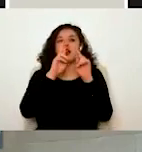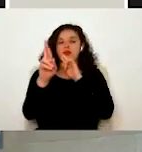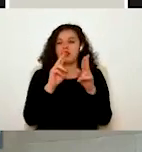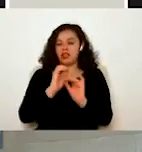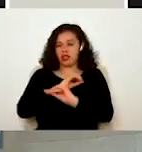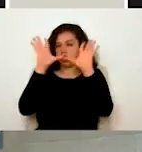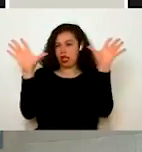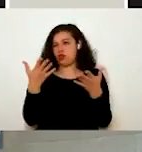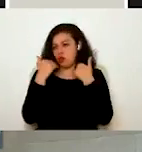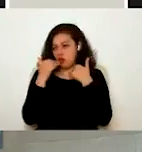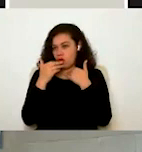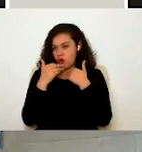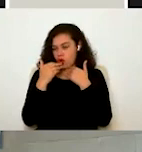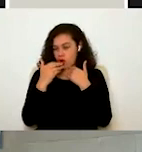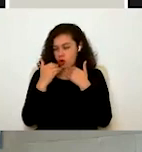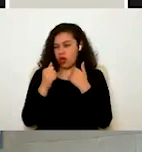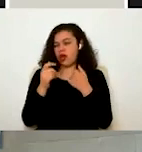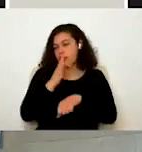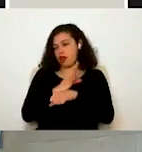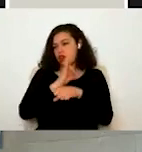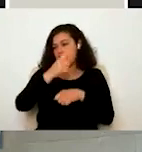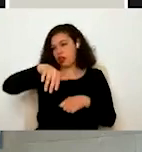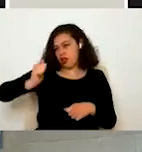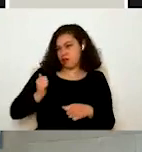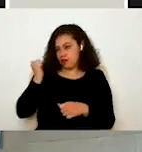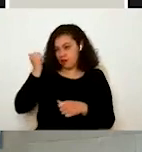para que, bueno, sea aún más provechosa la plática para ustedes, ¿no?